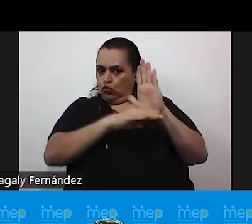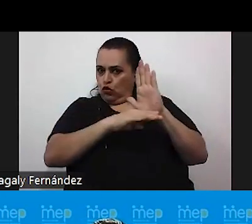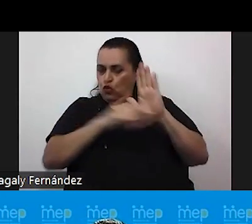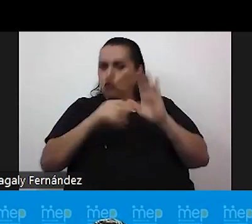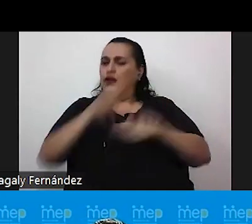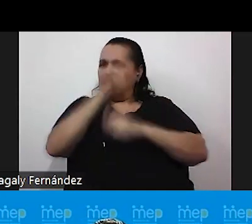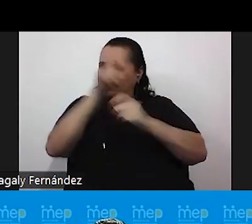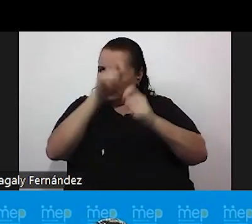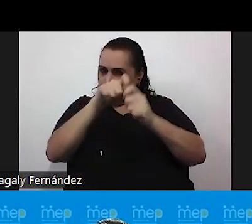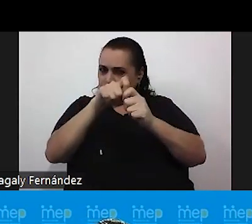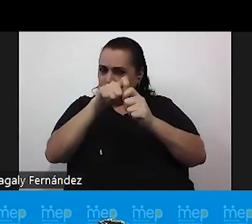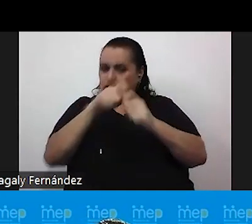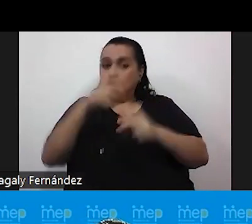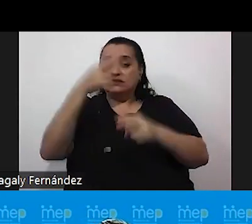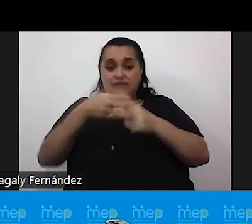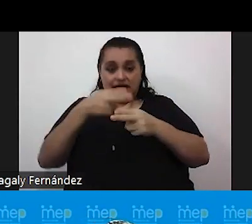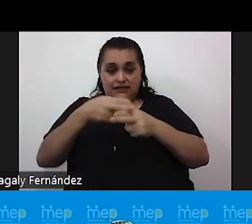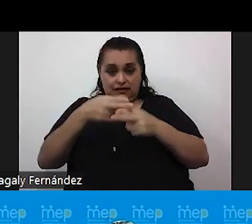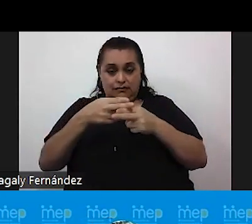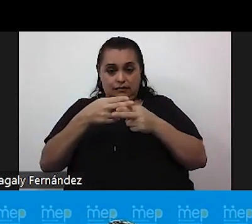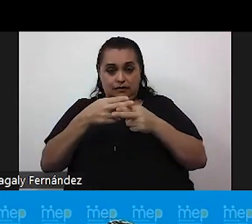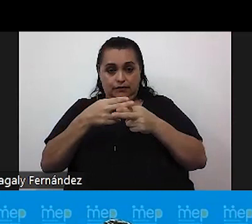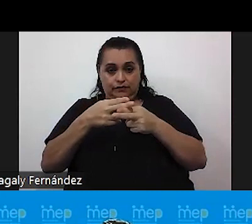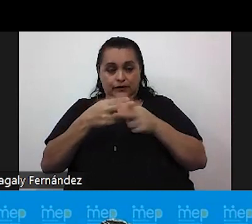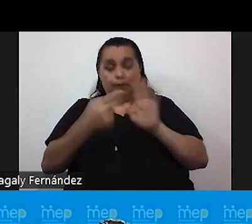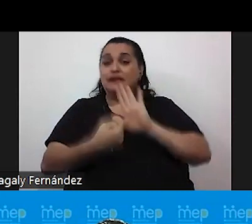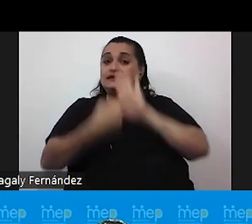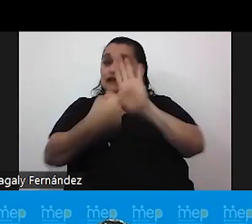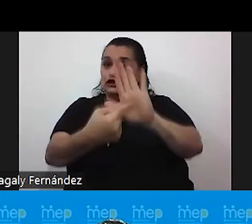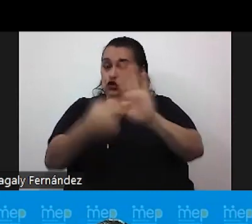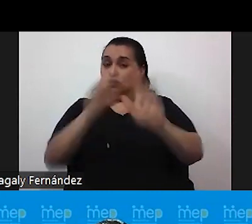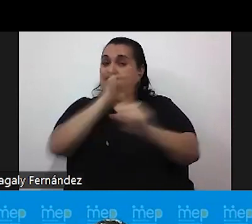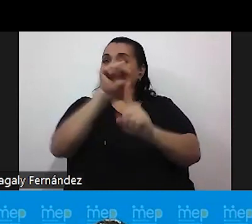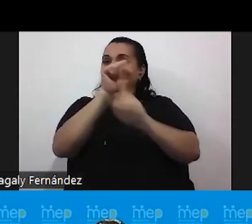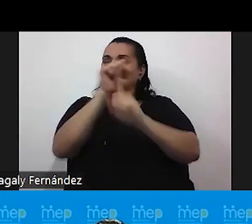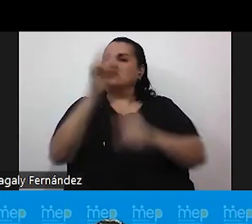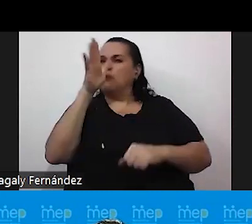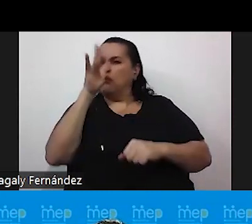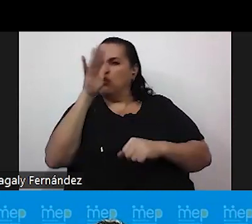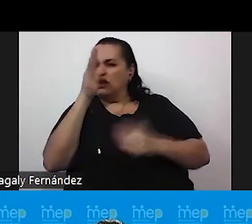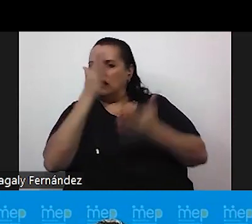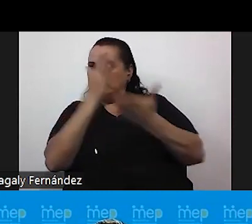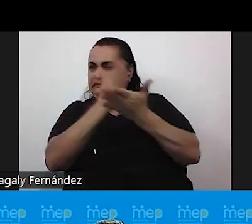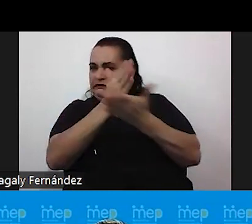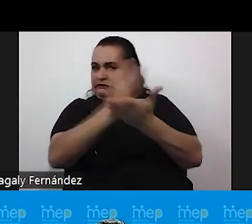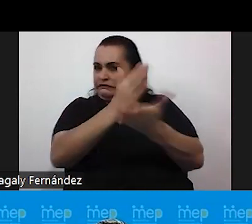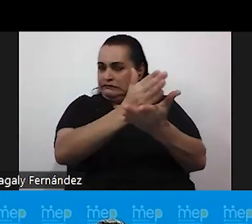que se llama presentación en situaciones de bullying para las personas